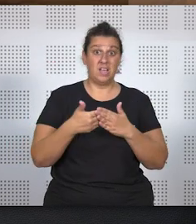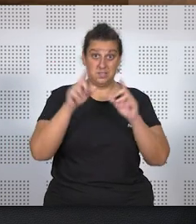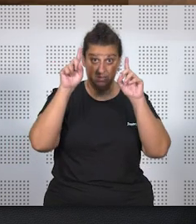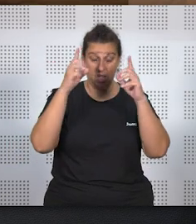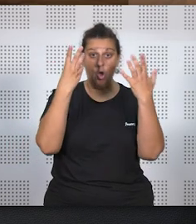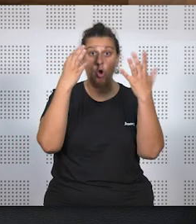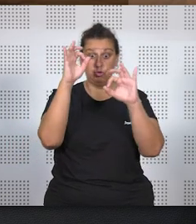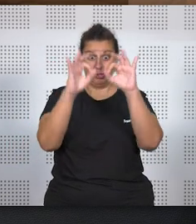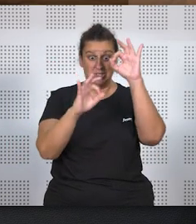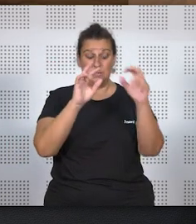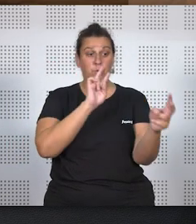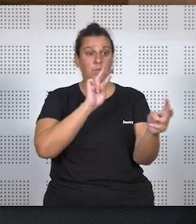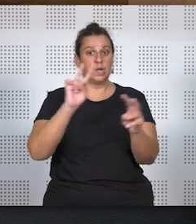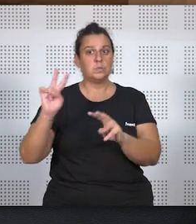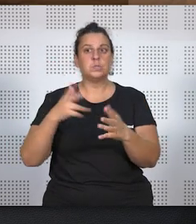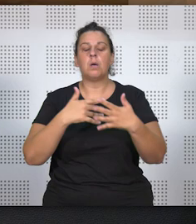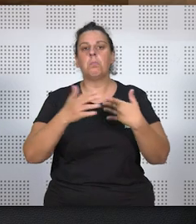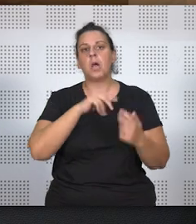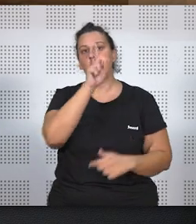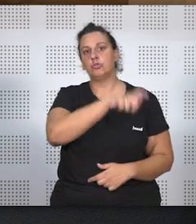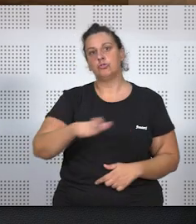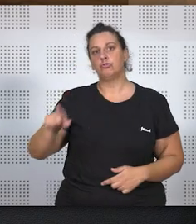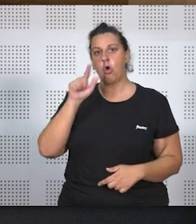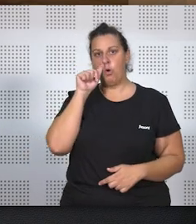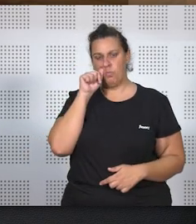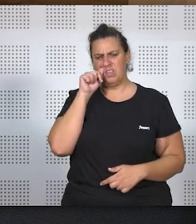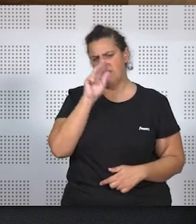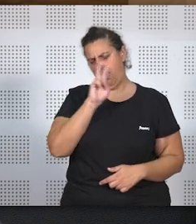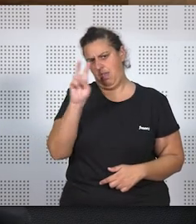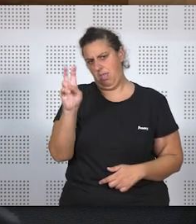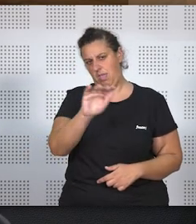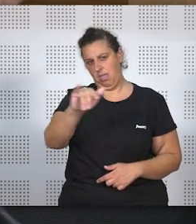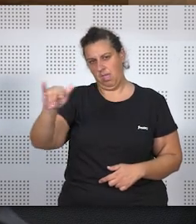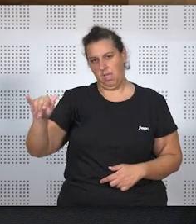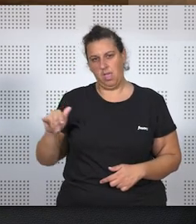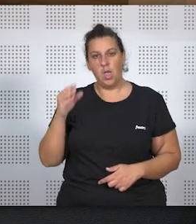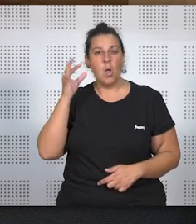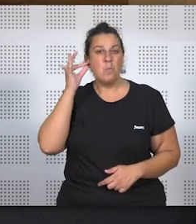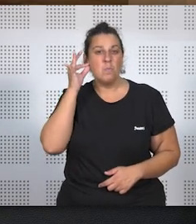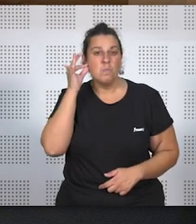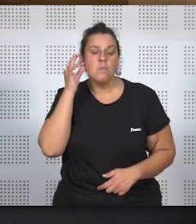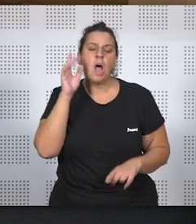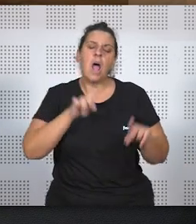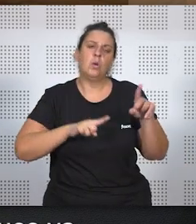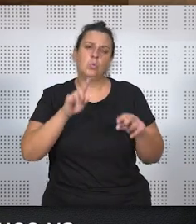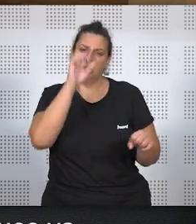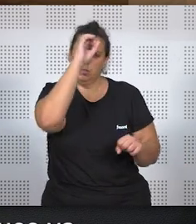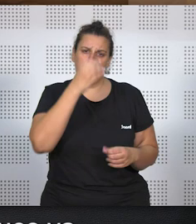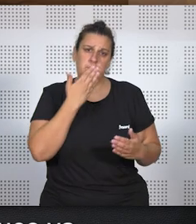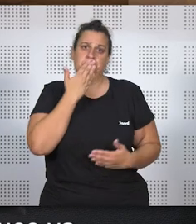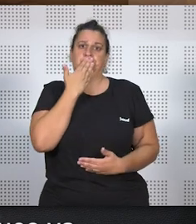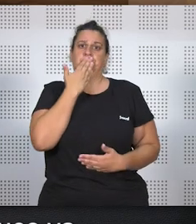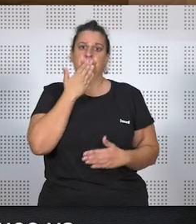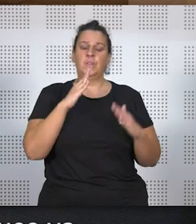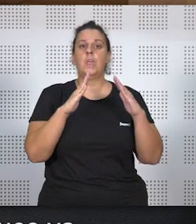Pero el 80% de esas respuestas son de hombres. Hay de todo. Hay muchas que son absolutamente ridículas, como si